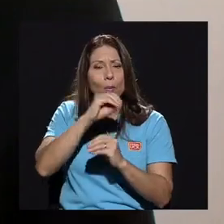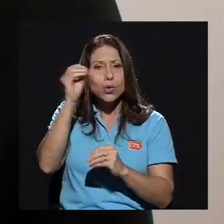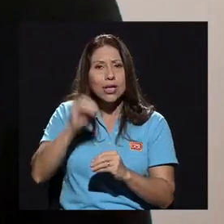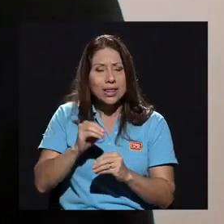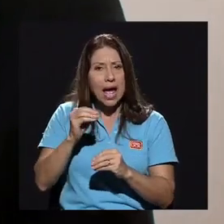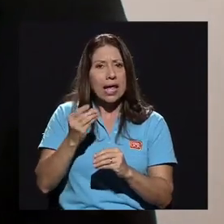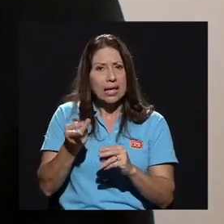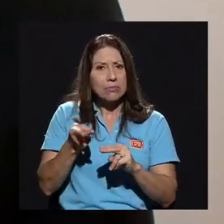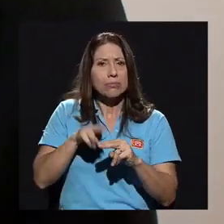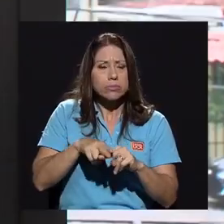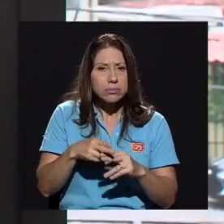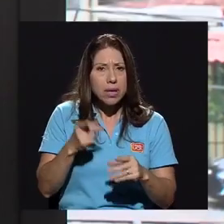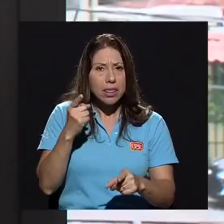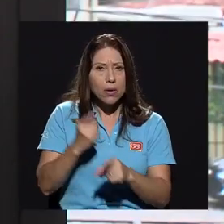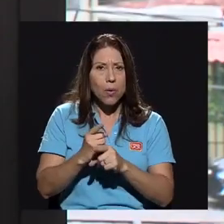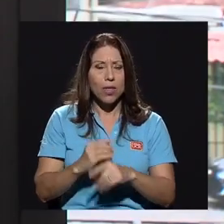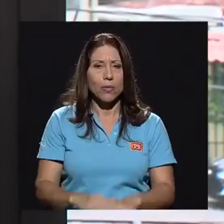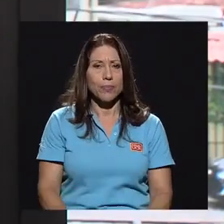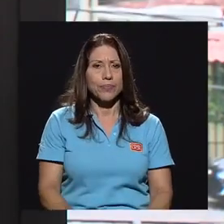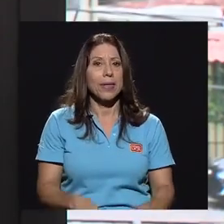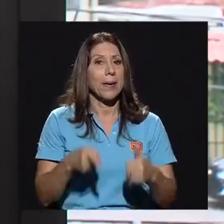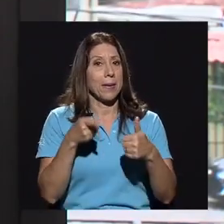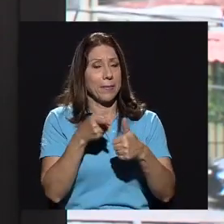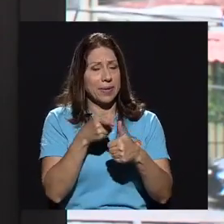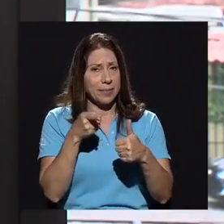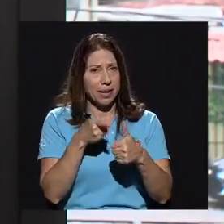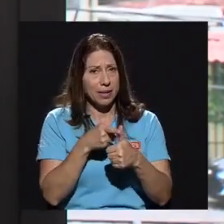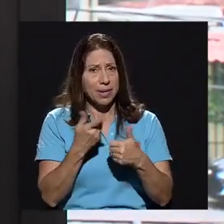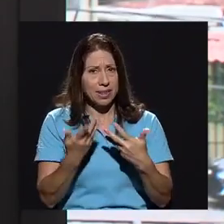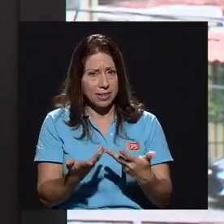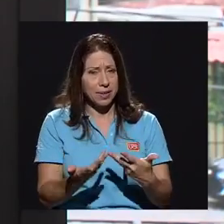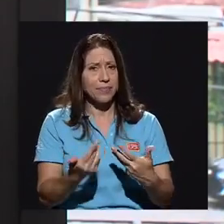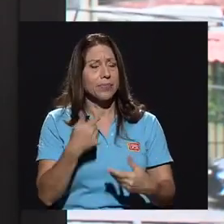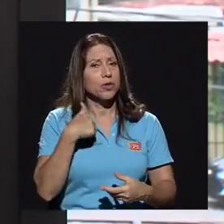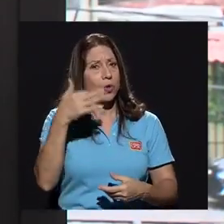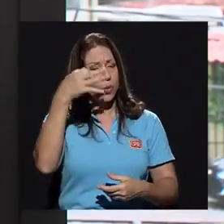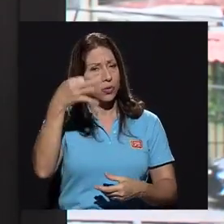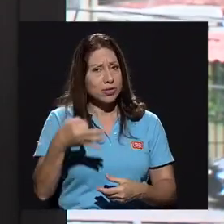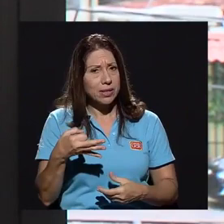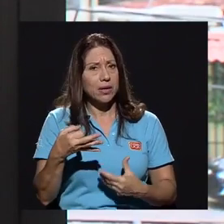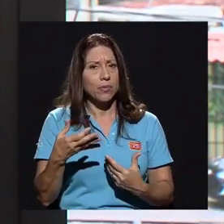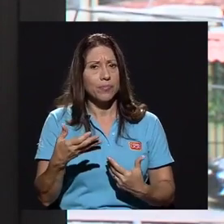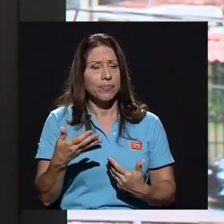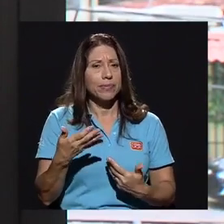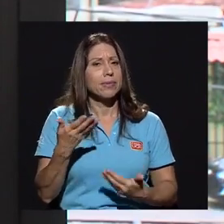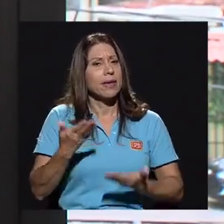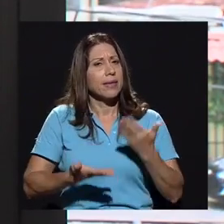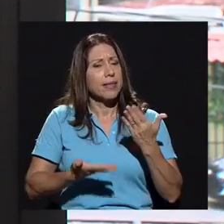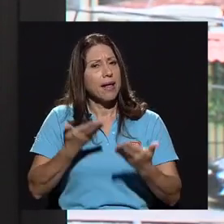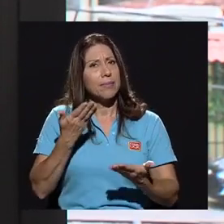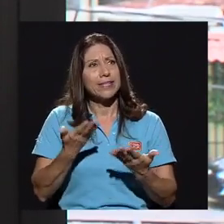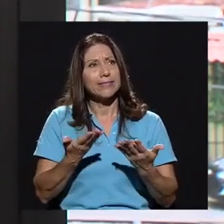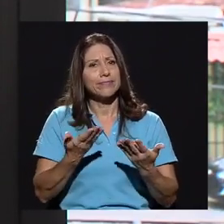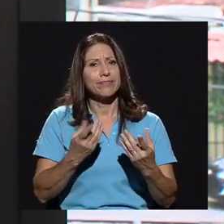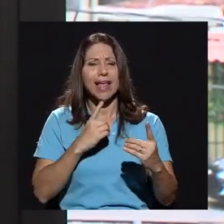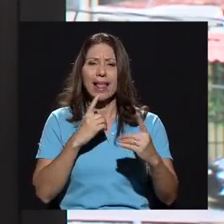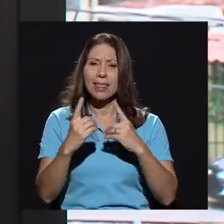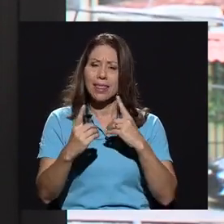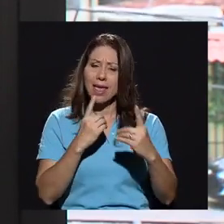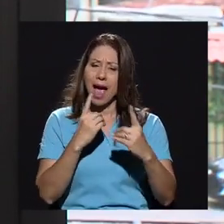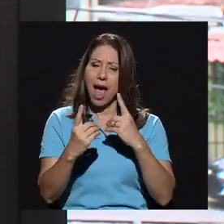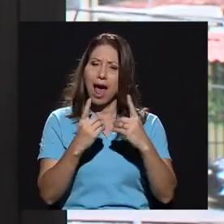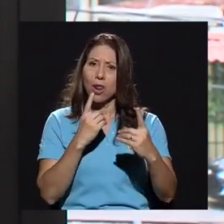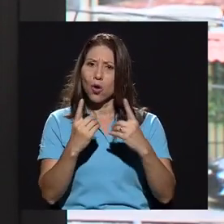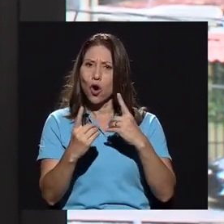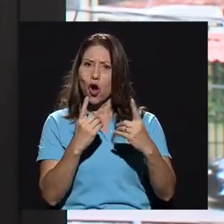adecuado para la institución? Primeramente, al respecto, yo considero que tal vez el diálogo no